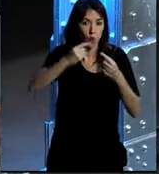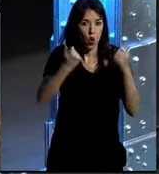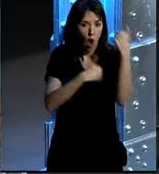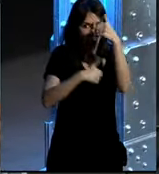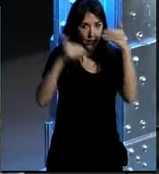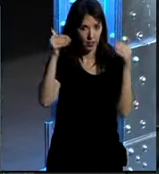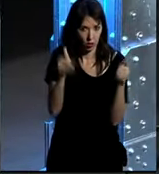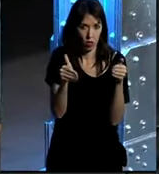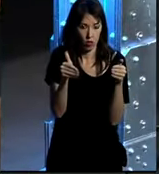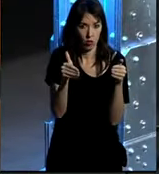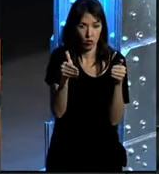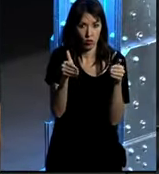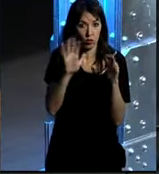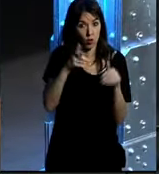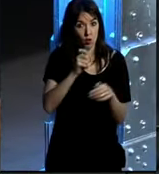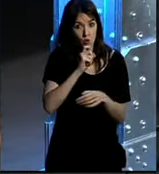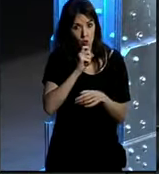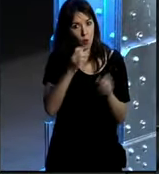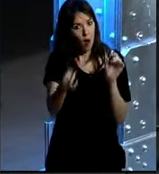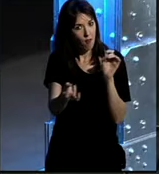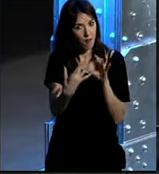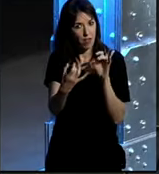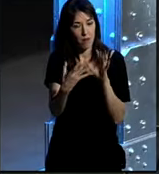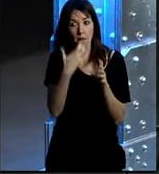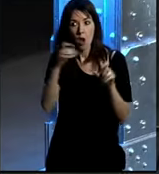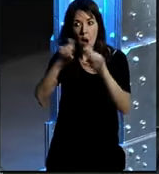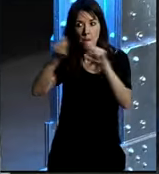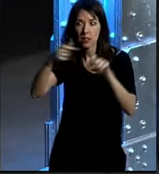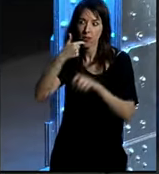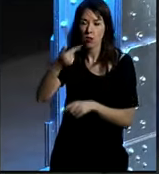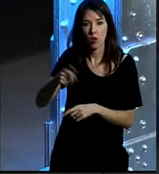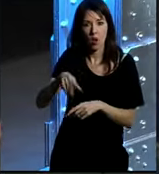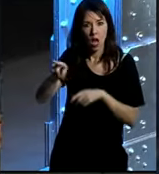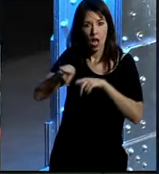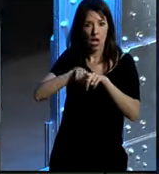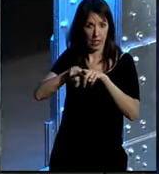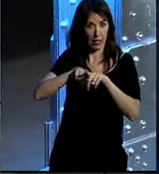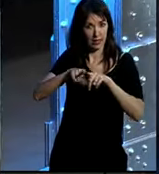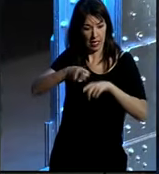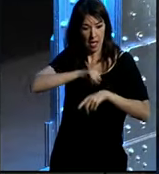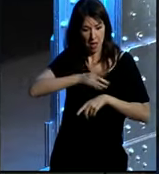atendido ¿vale? y obtenemos ese tipo de feedback pues una empresa que pide que le critiquen para mejorar